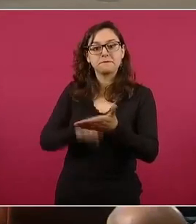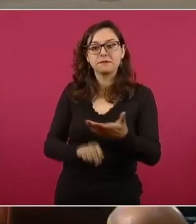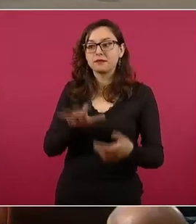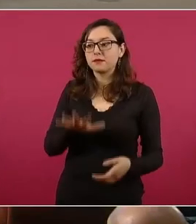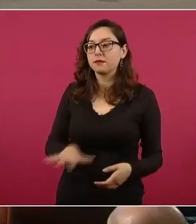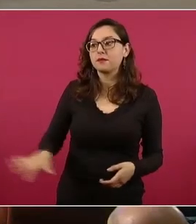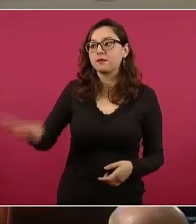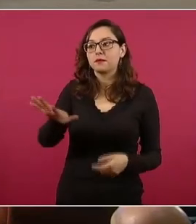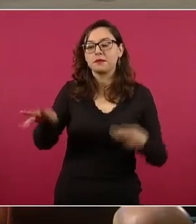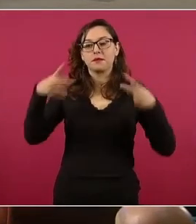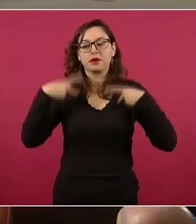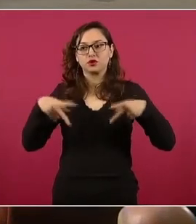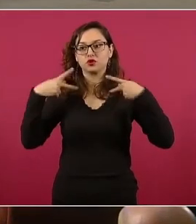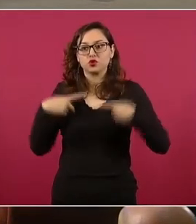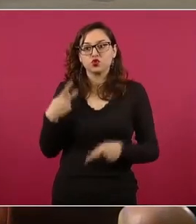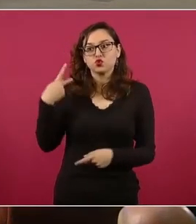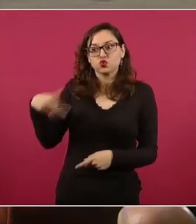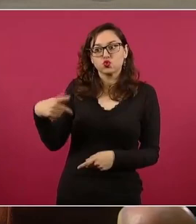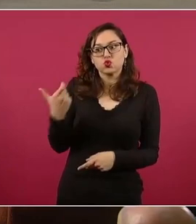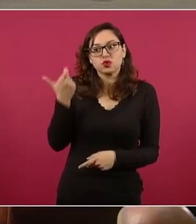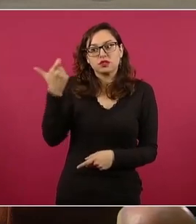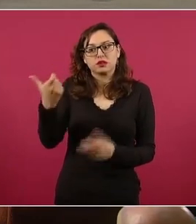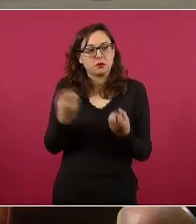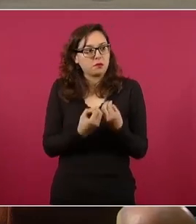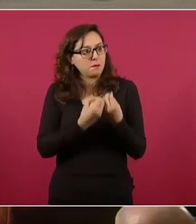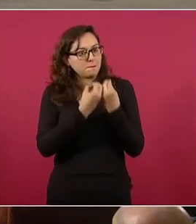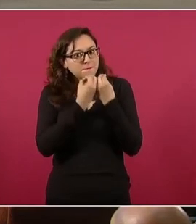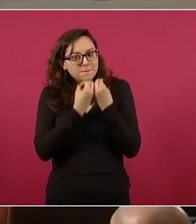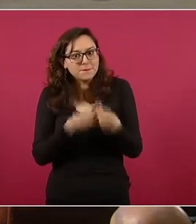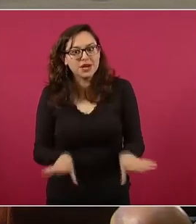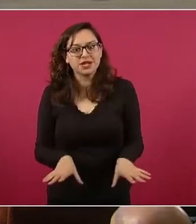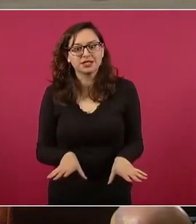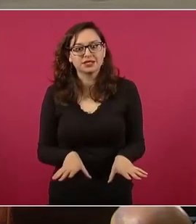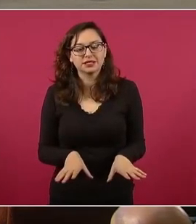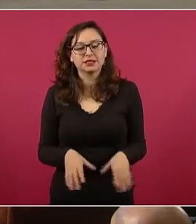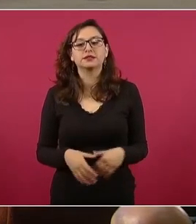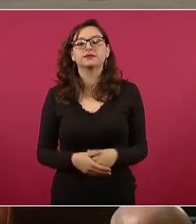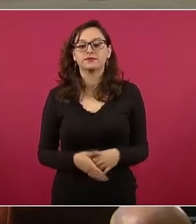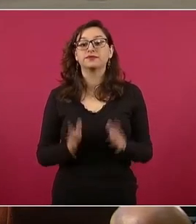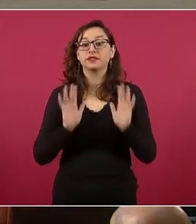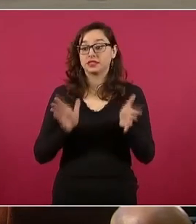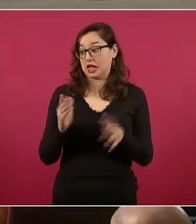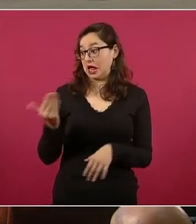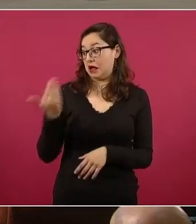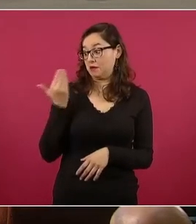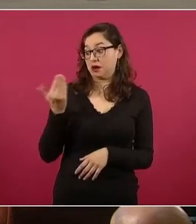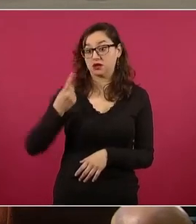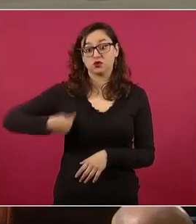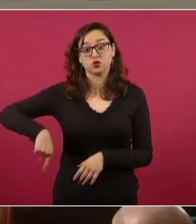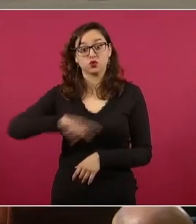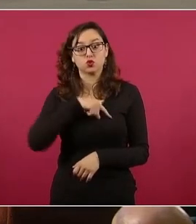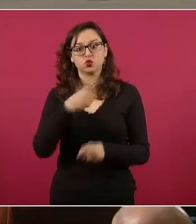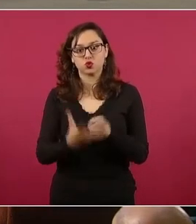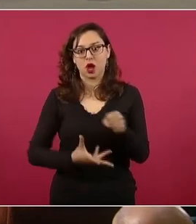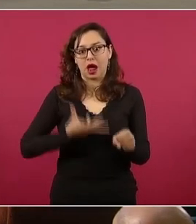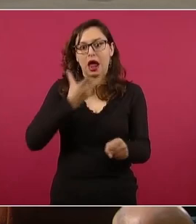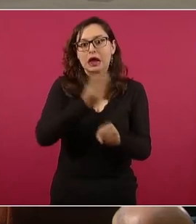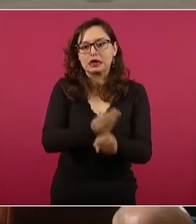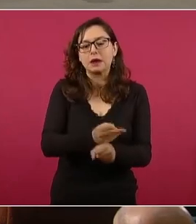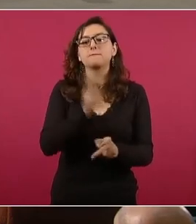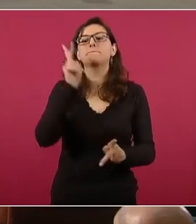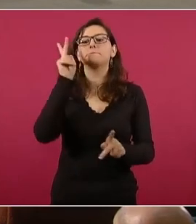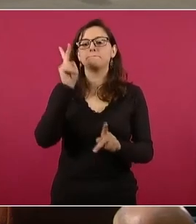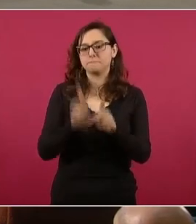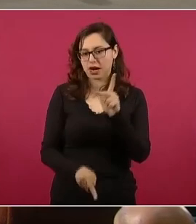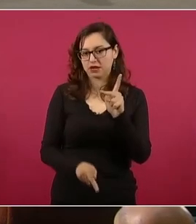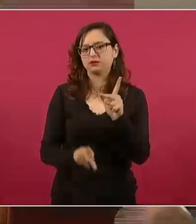derechohabientes. Esto ya lo remediamos, si no del todo, ya